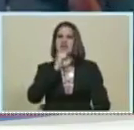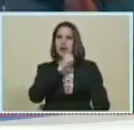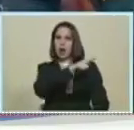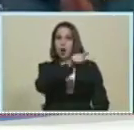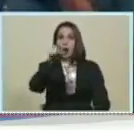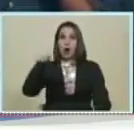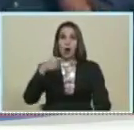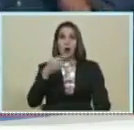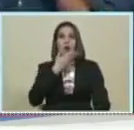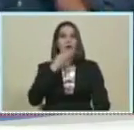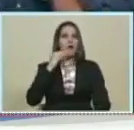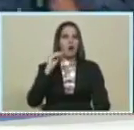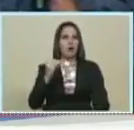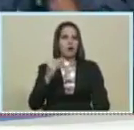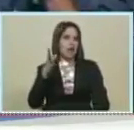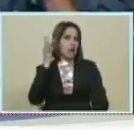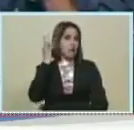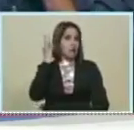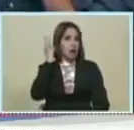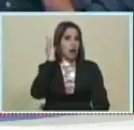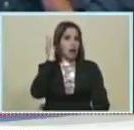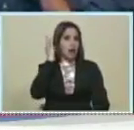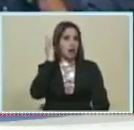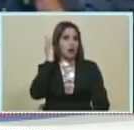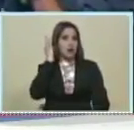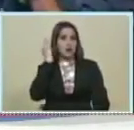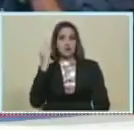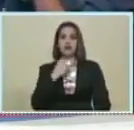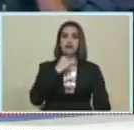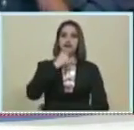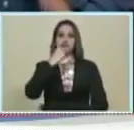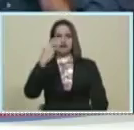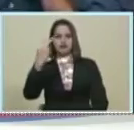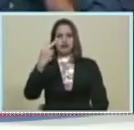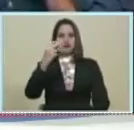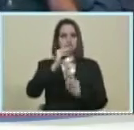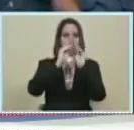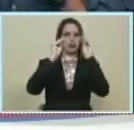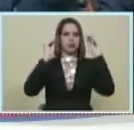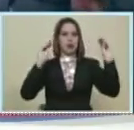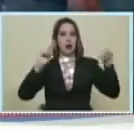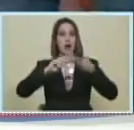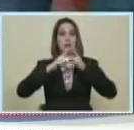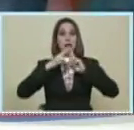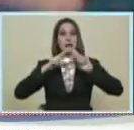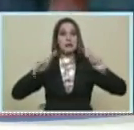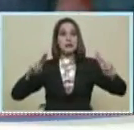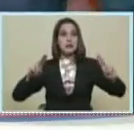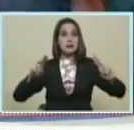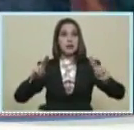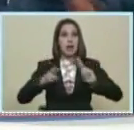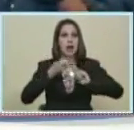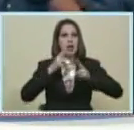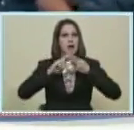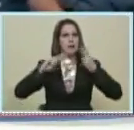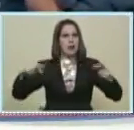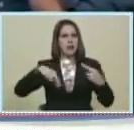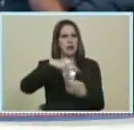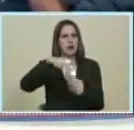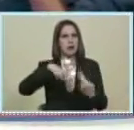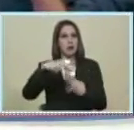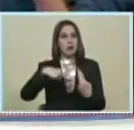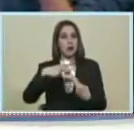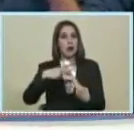Que sean Nuestras mujeres Quienes Levanten El llamado A la paz A la paz De la república